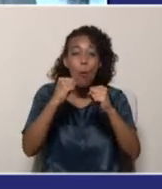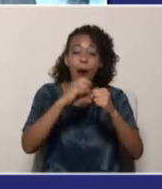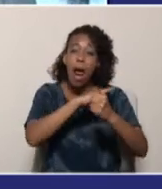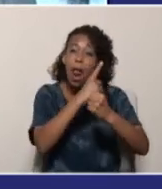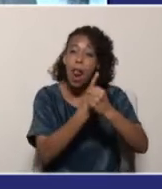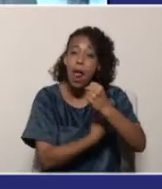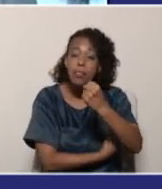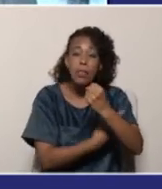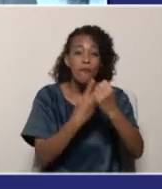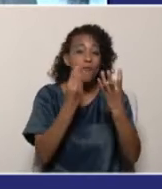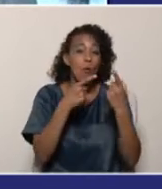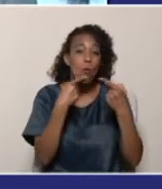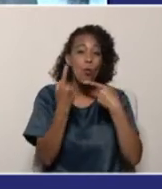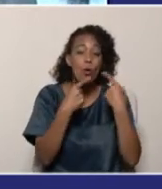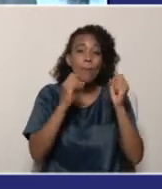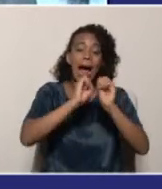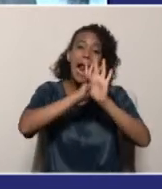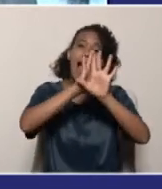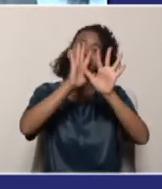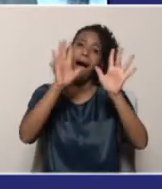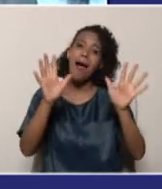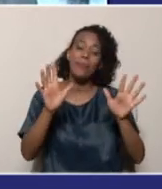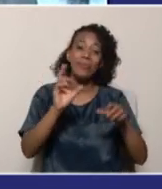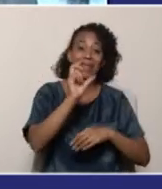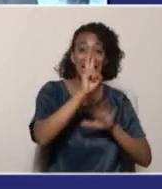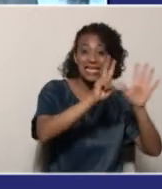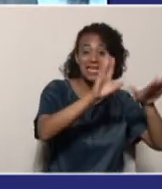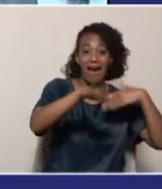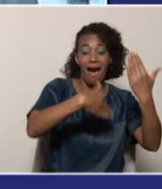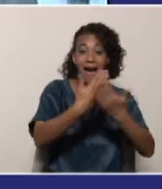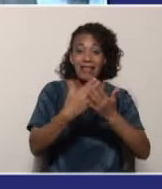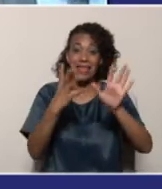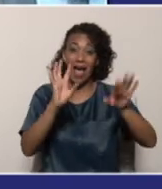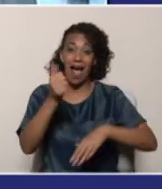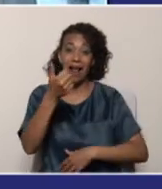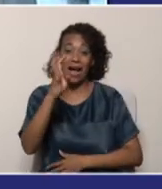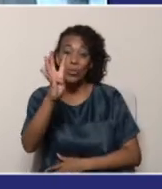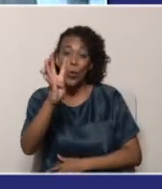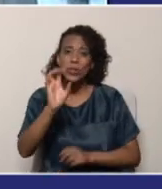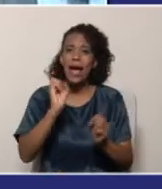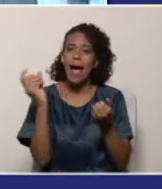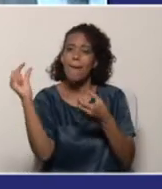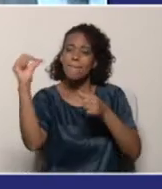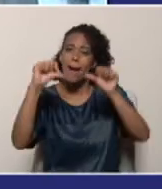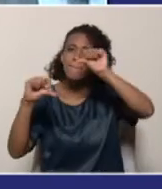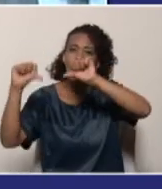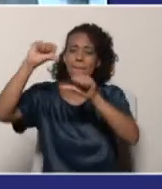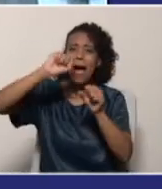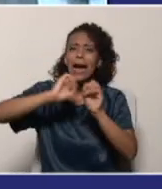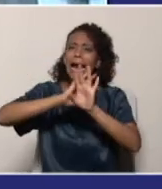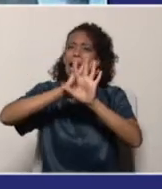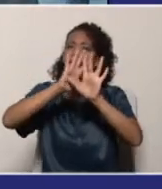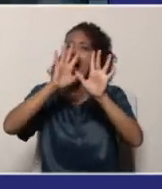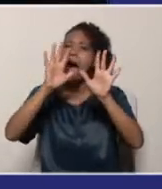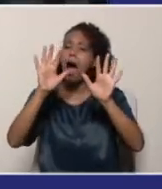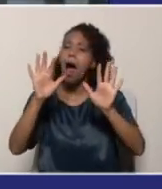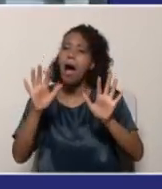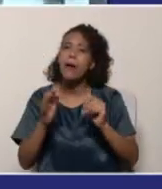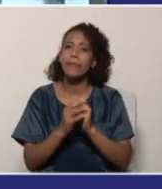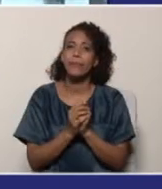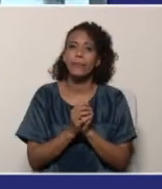los colores más fuertes a los colores más claros. Del 7 al 14 se le agregan los colores claros, hasta los mucho más claros.